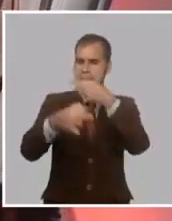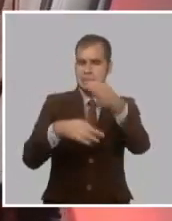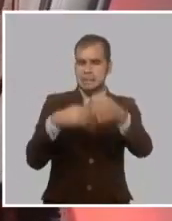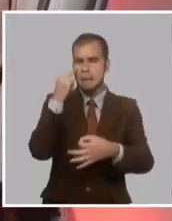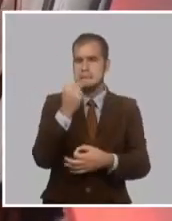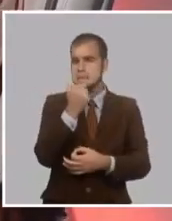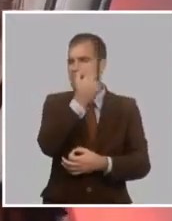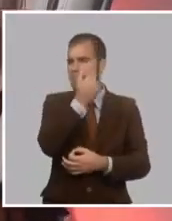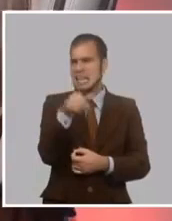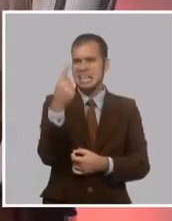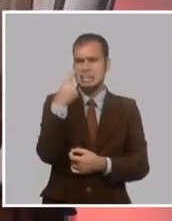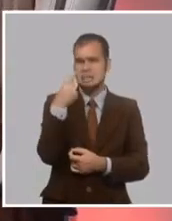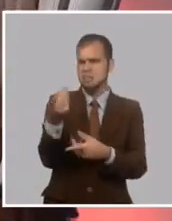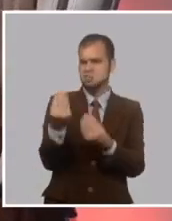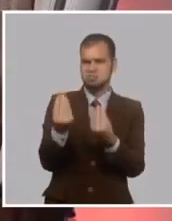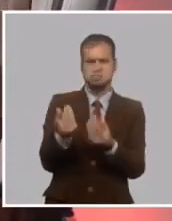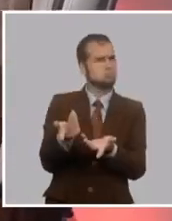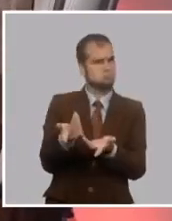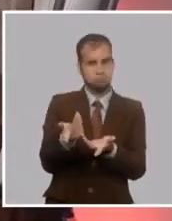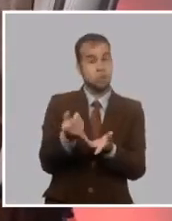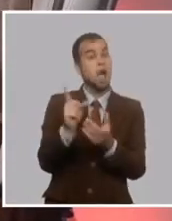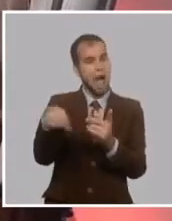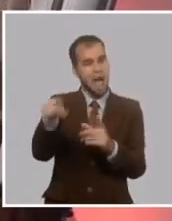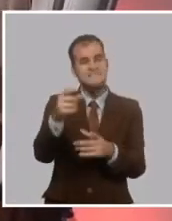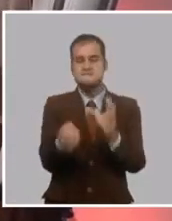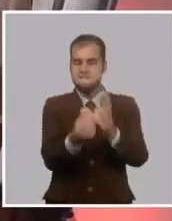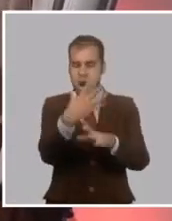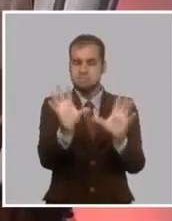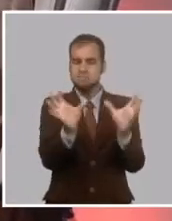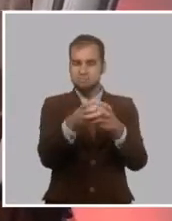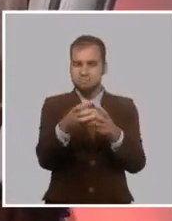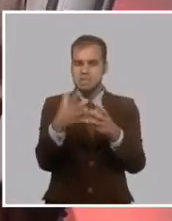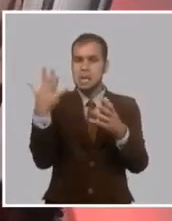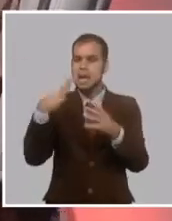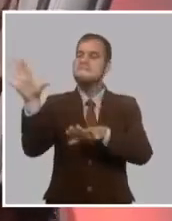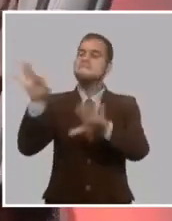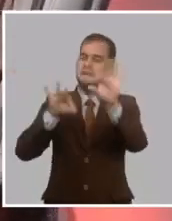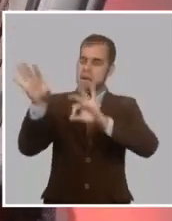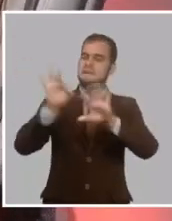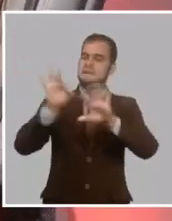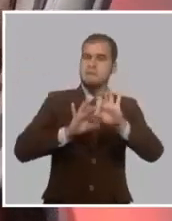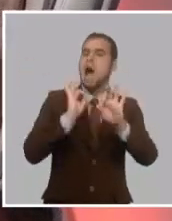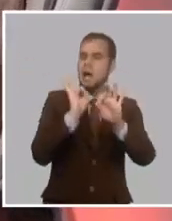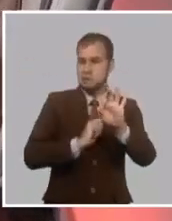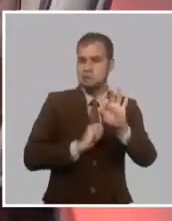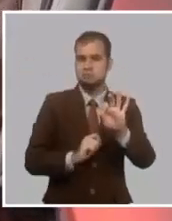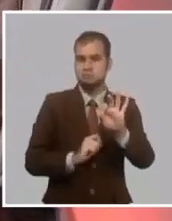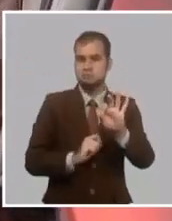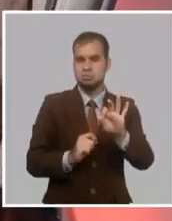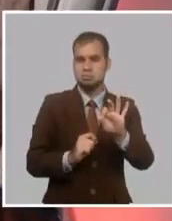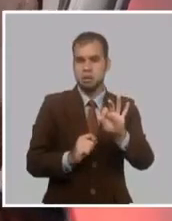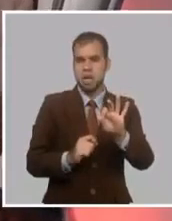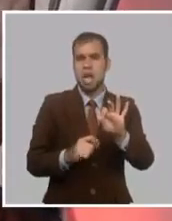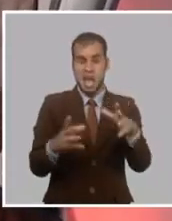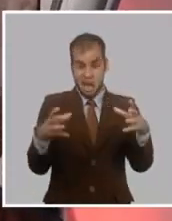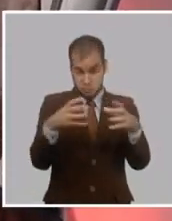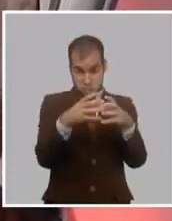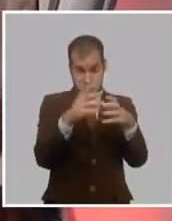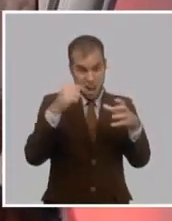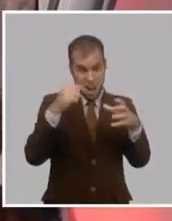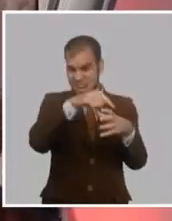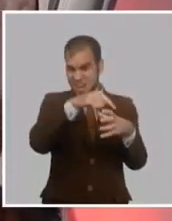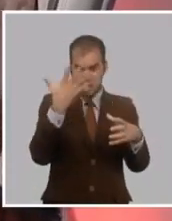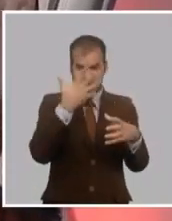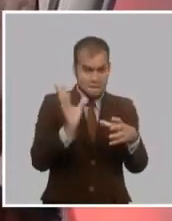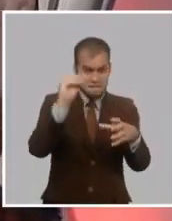absurdo. Por eso fundó el partido. Porque, claro, no fundó un partido único, fundó un partido solo para los